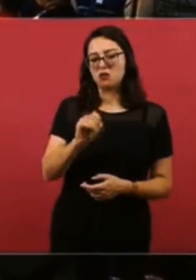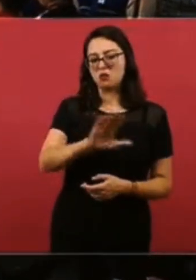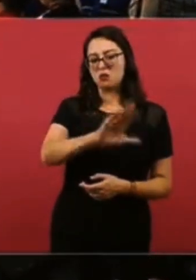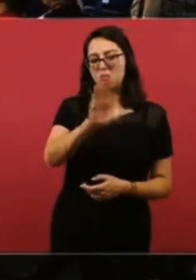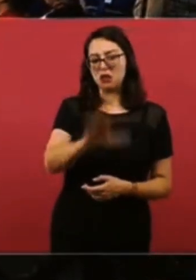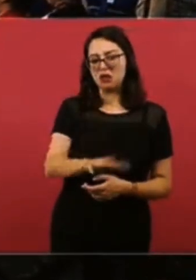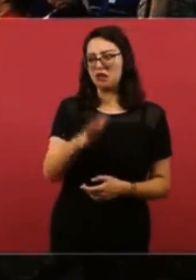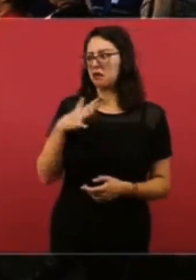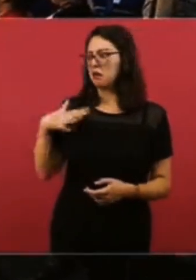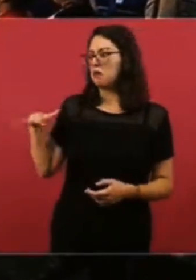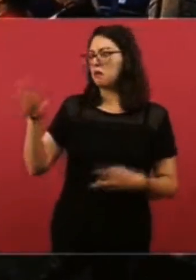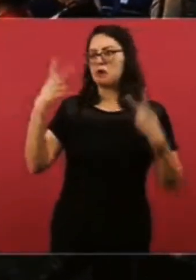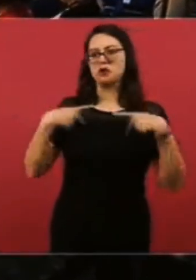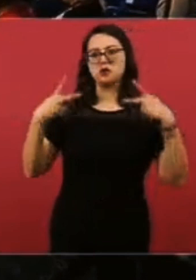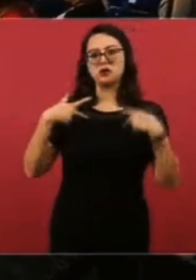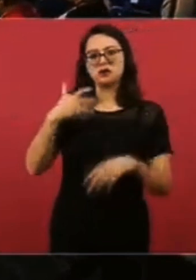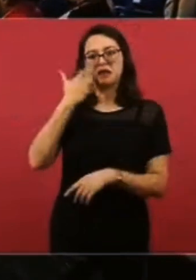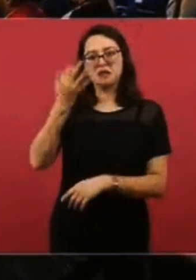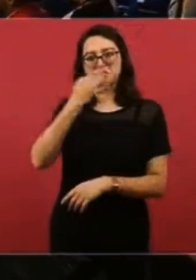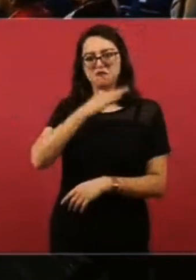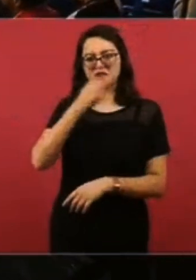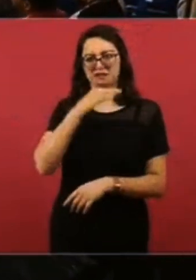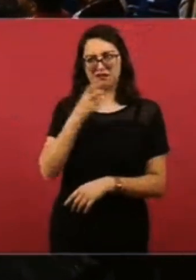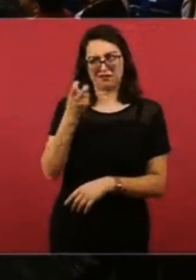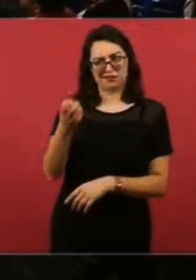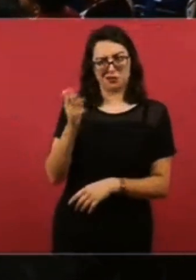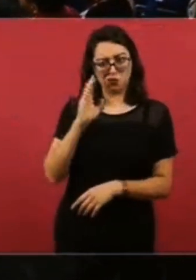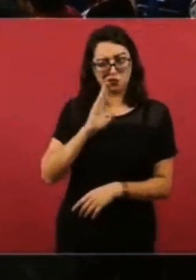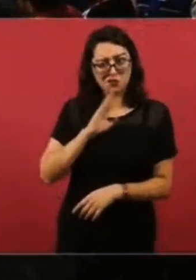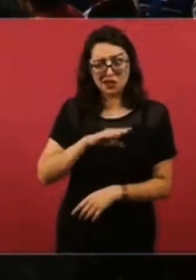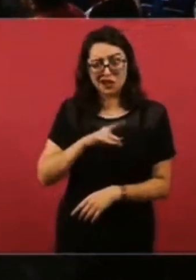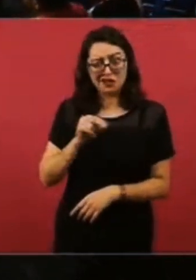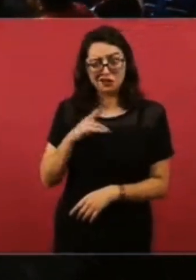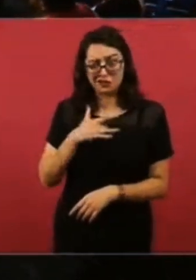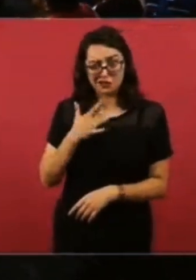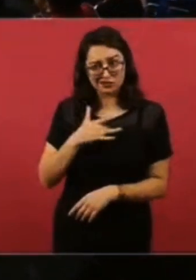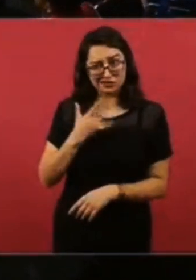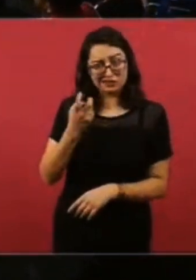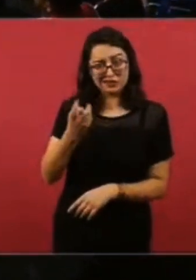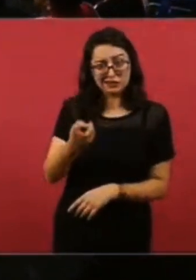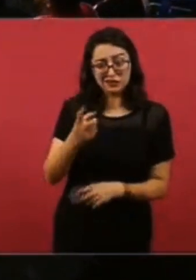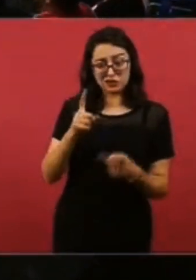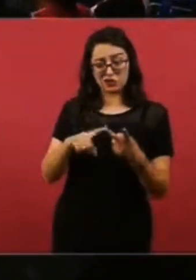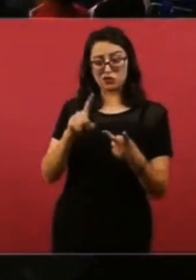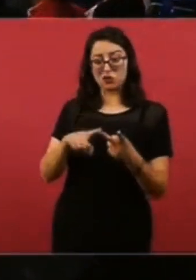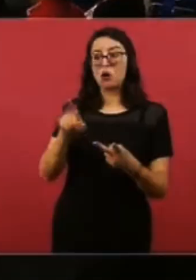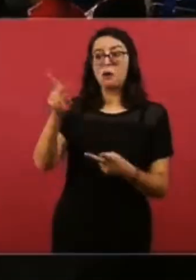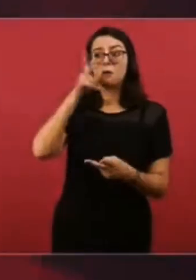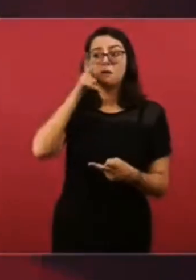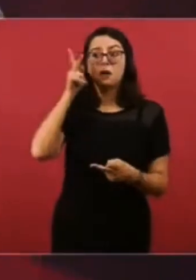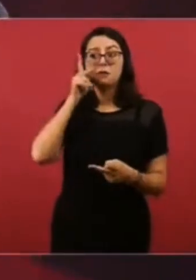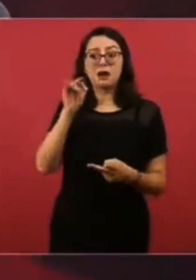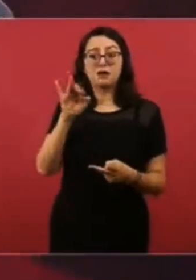Y ha invitado al Papa ya que manifiesta su admiración por él. Sí, sí, sí, sí. ¿Ha venido a México?